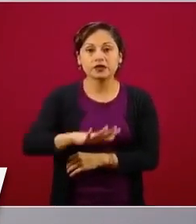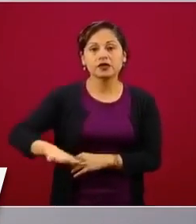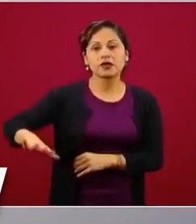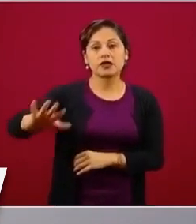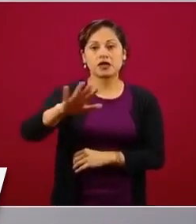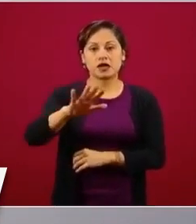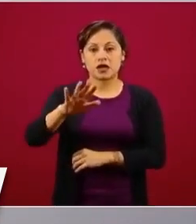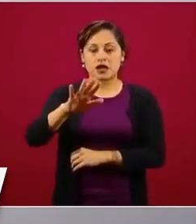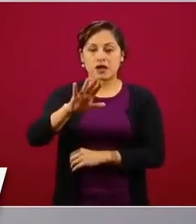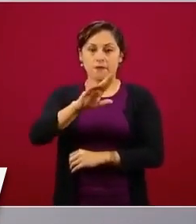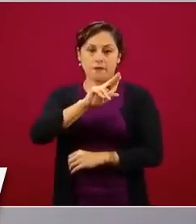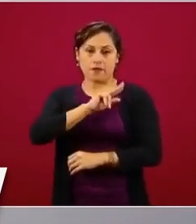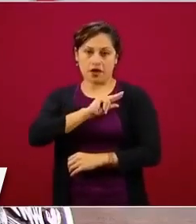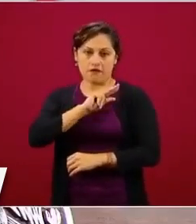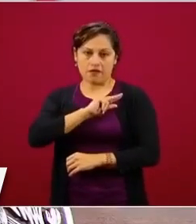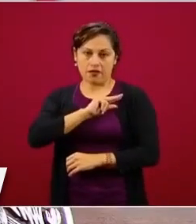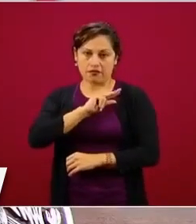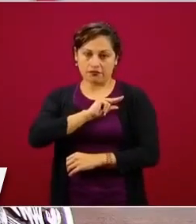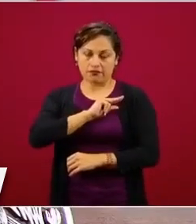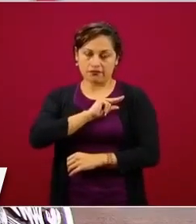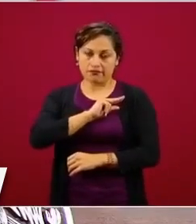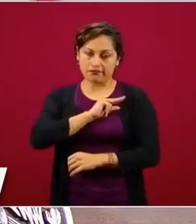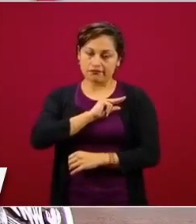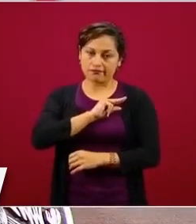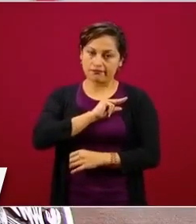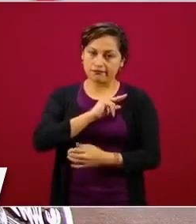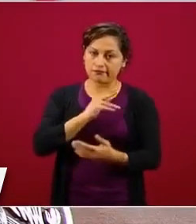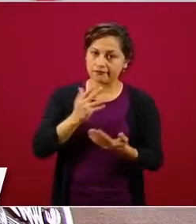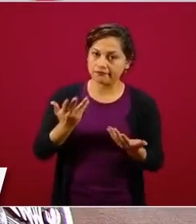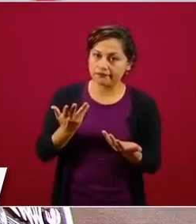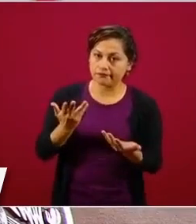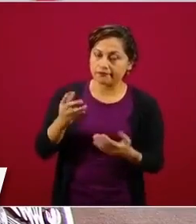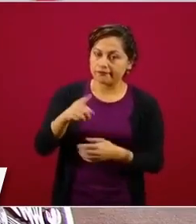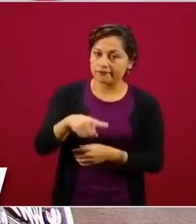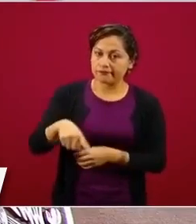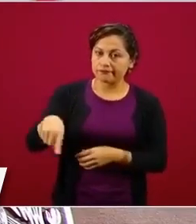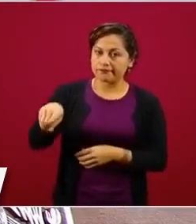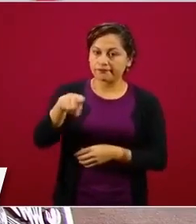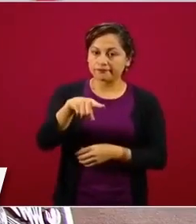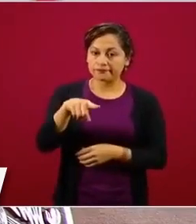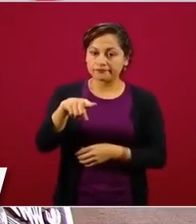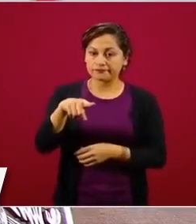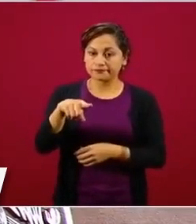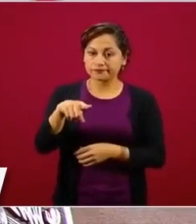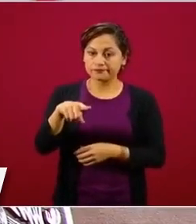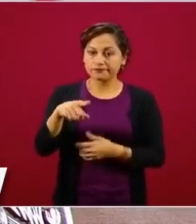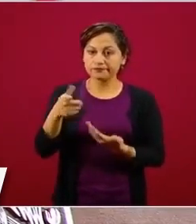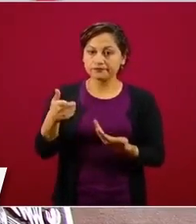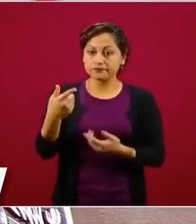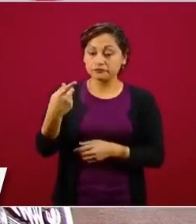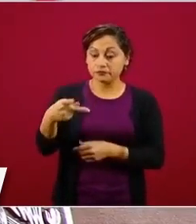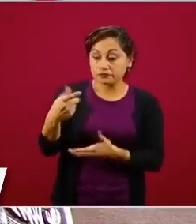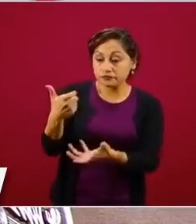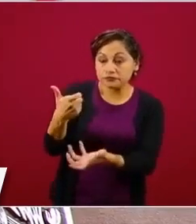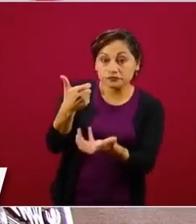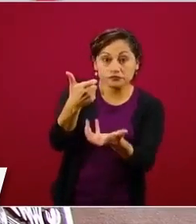no hay los recursos,